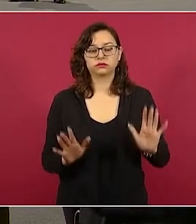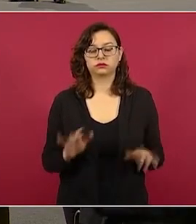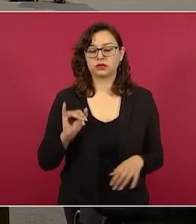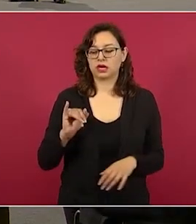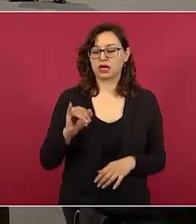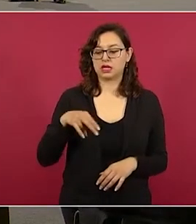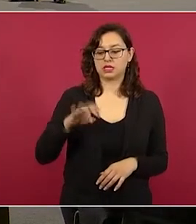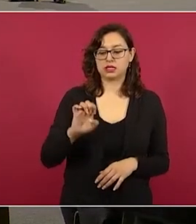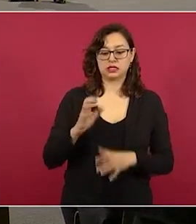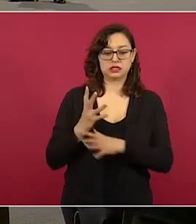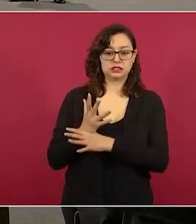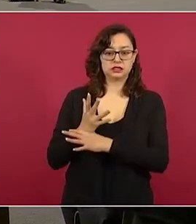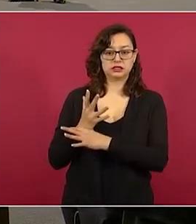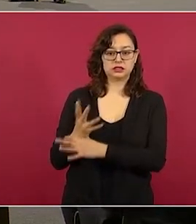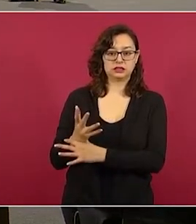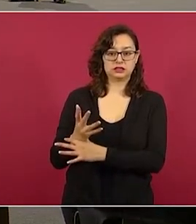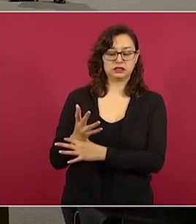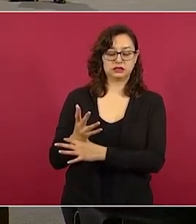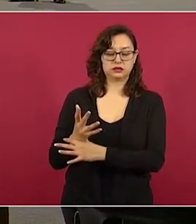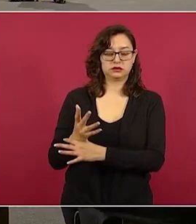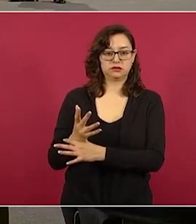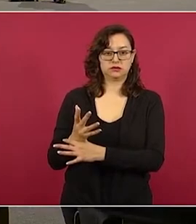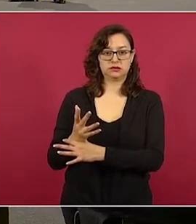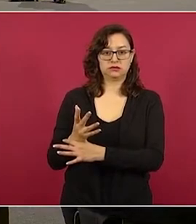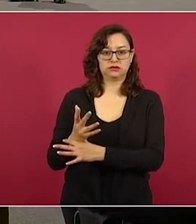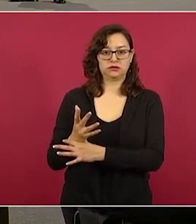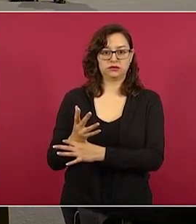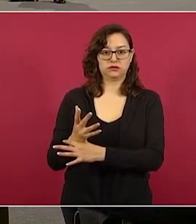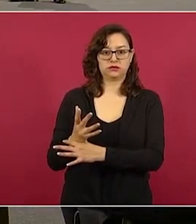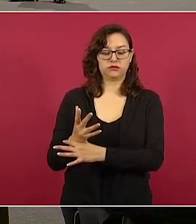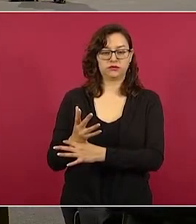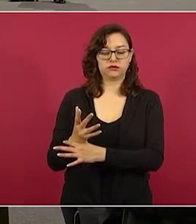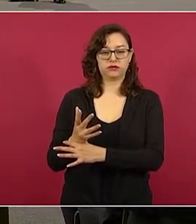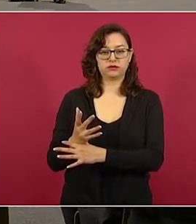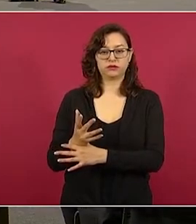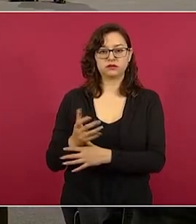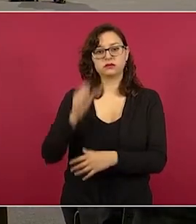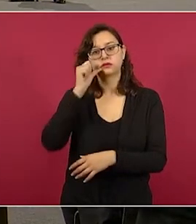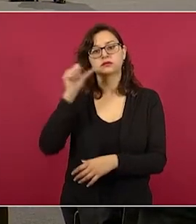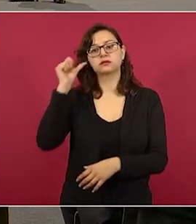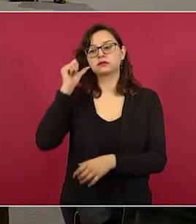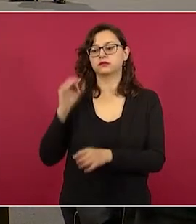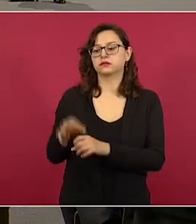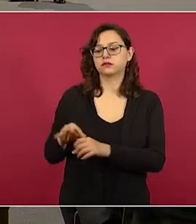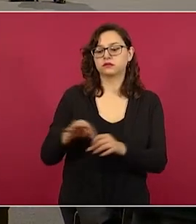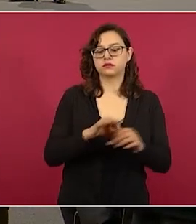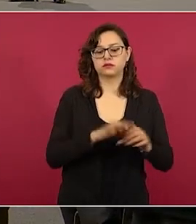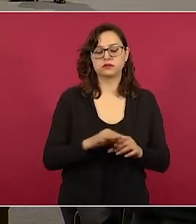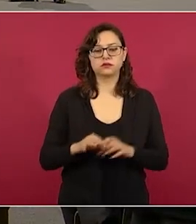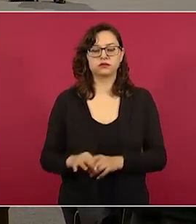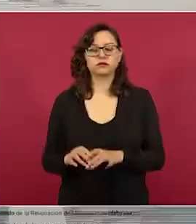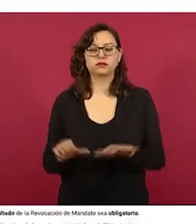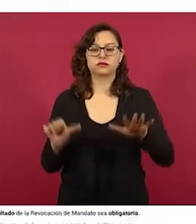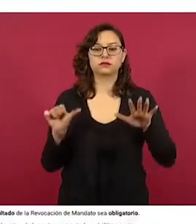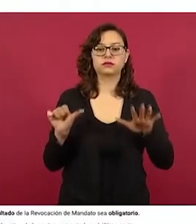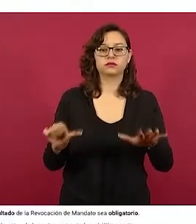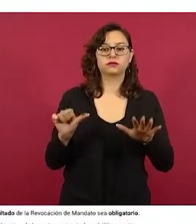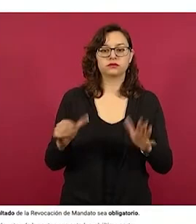participaron 16 millones